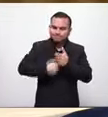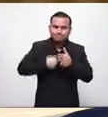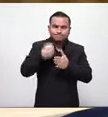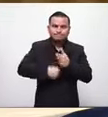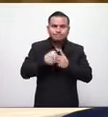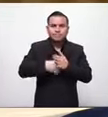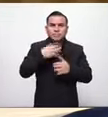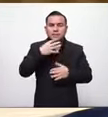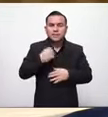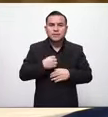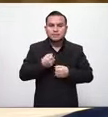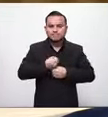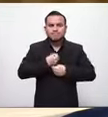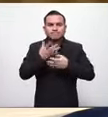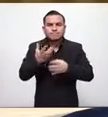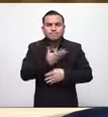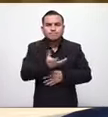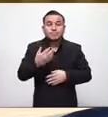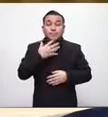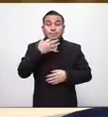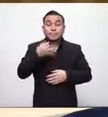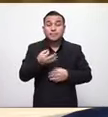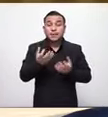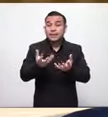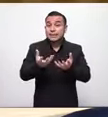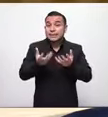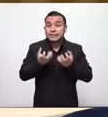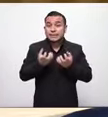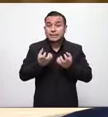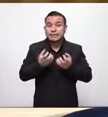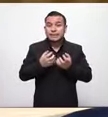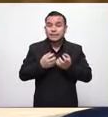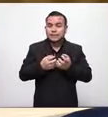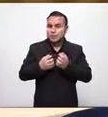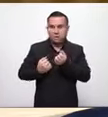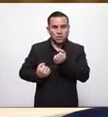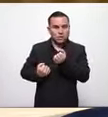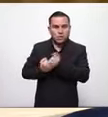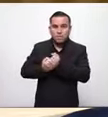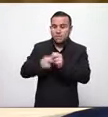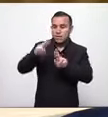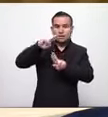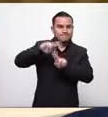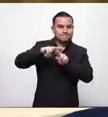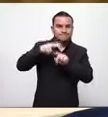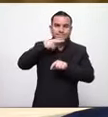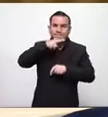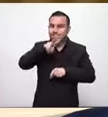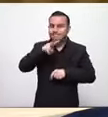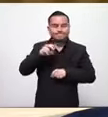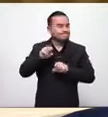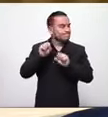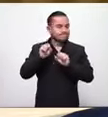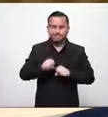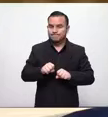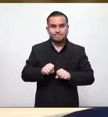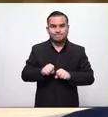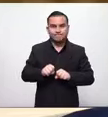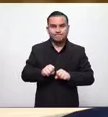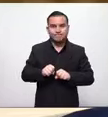y que digamos las cosas y por eso no queremos ser cómplices de lo que se está haciendo en la asamblea lastimosamente